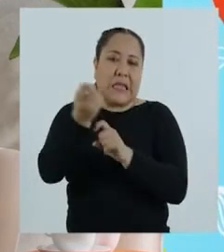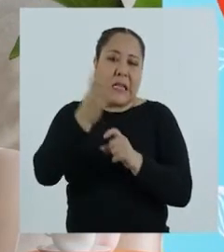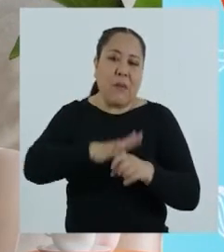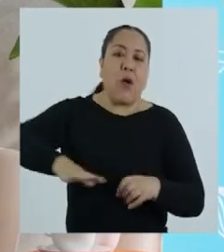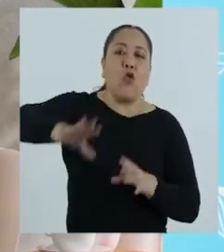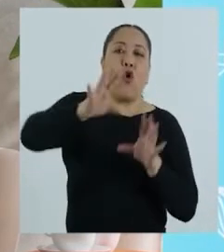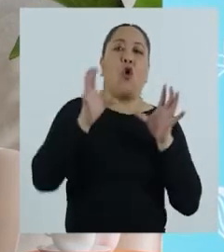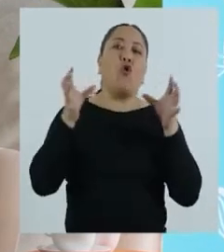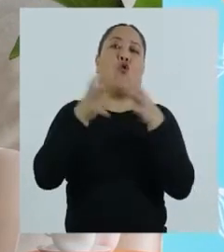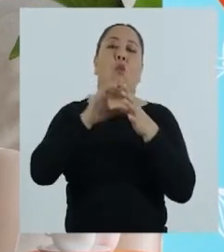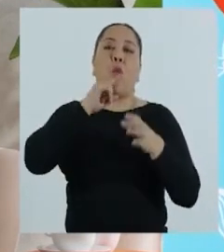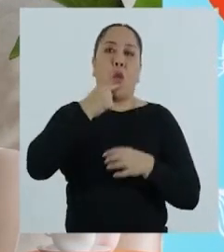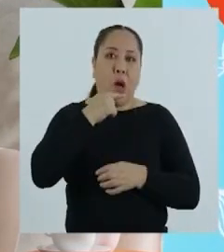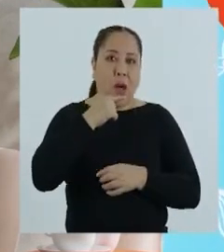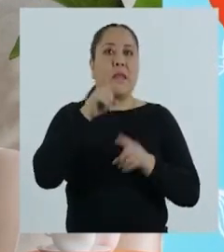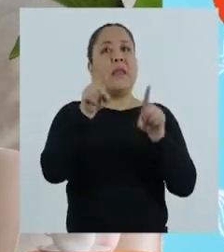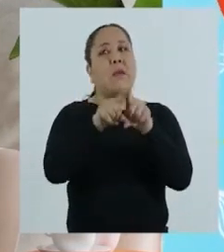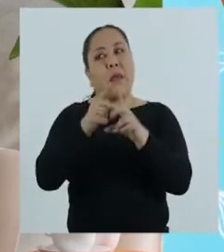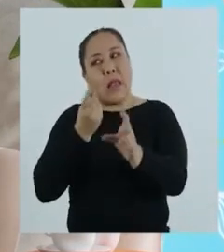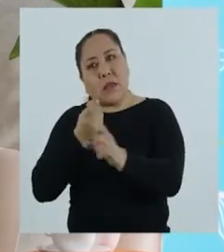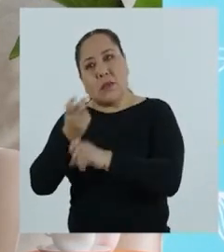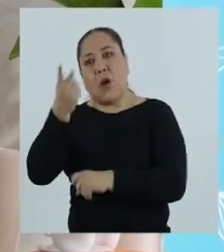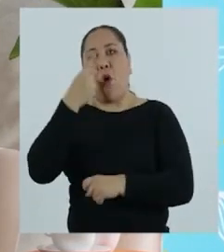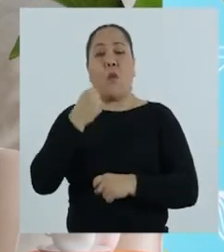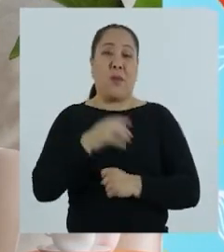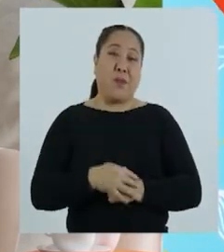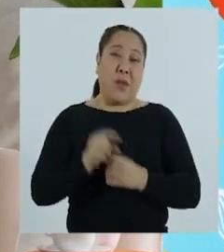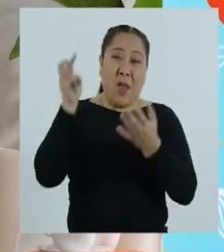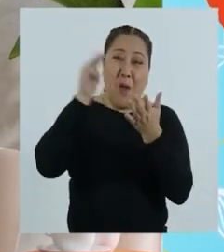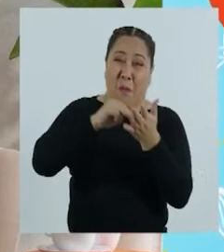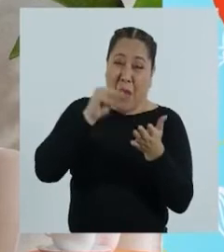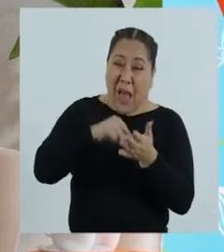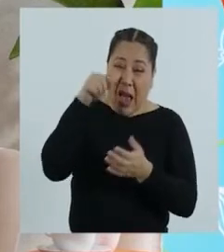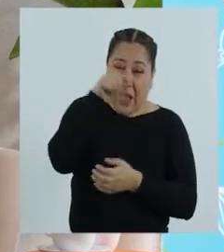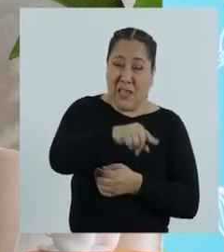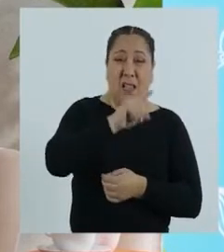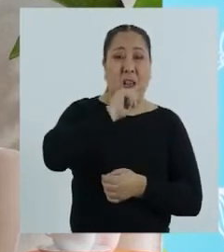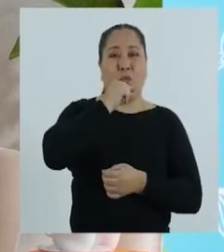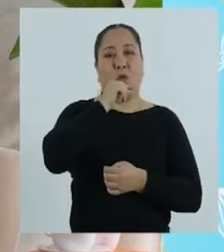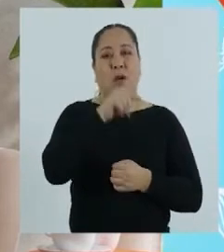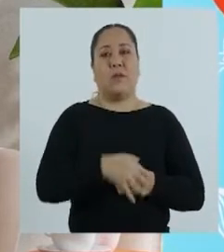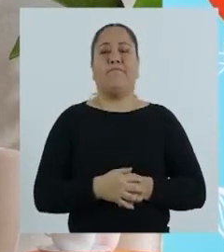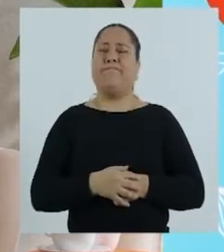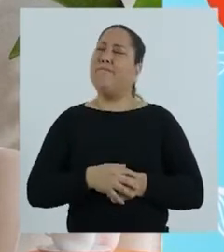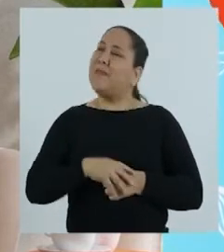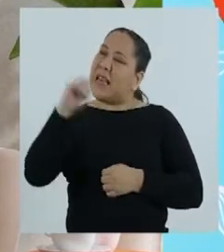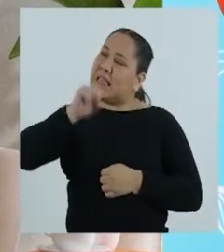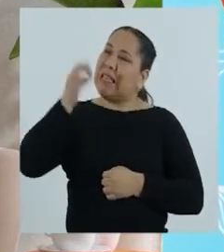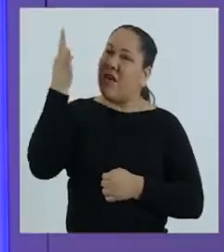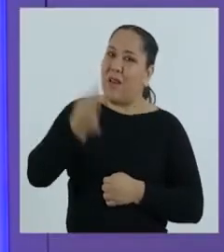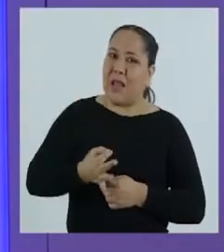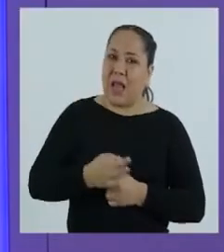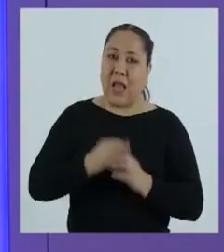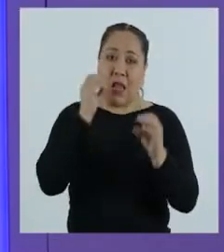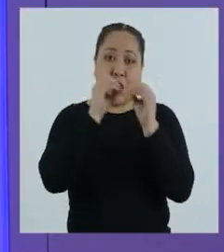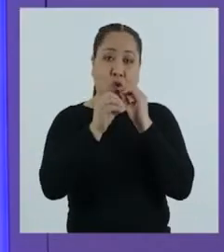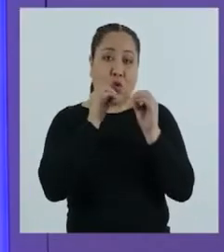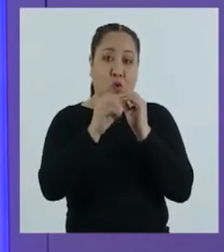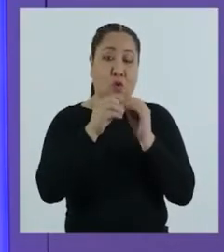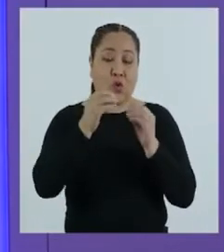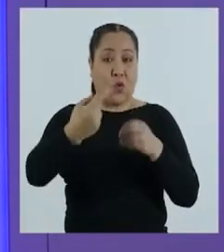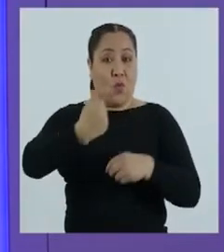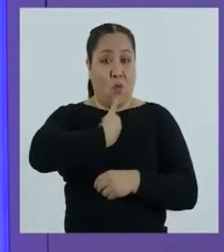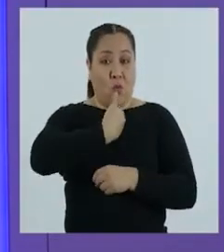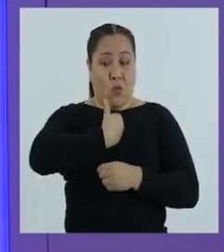y colectiva, tanto a mujeres como a hombres, pero sobre todo a las mujeres. Es cierto.